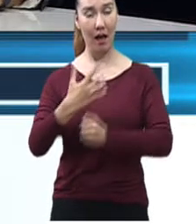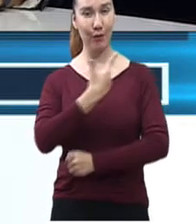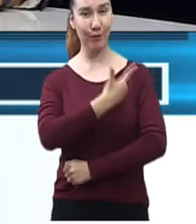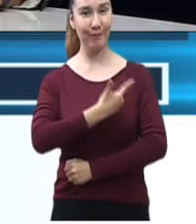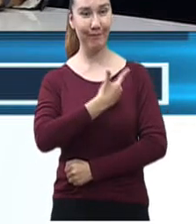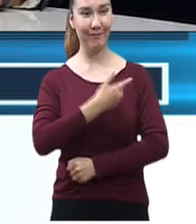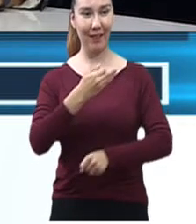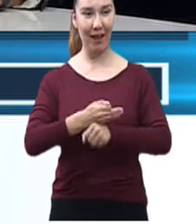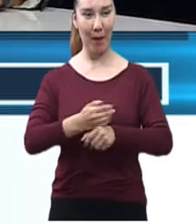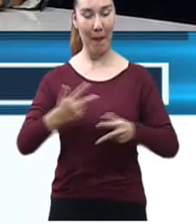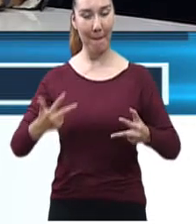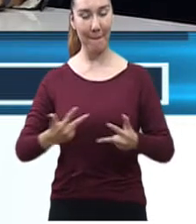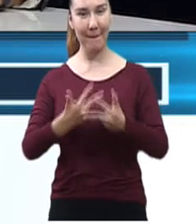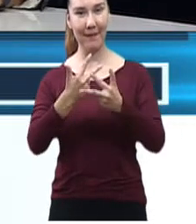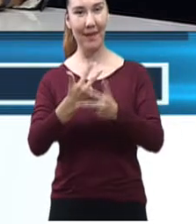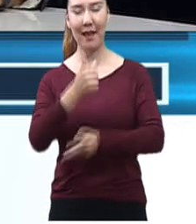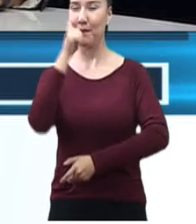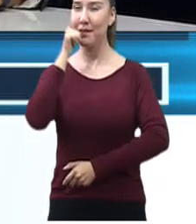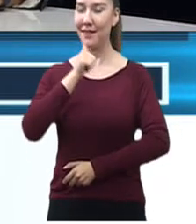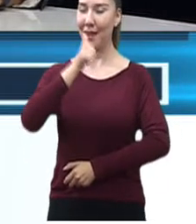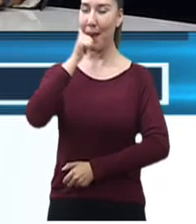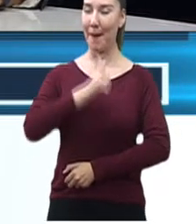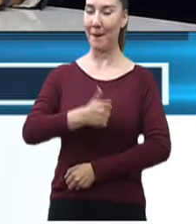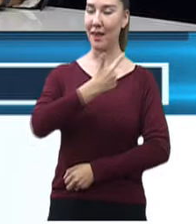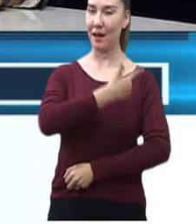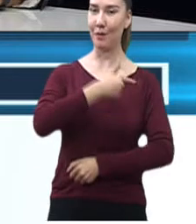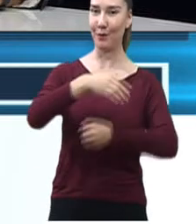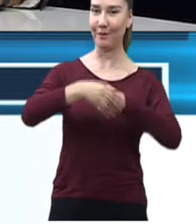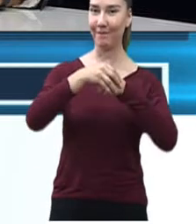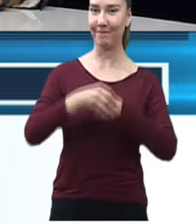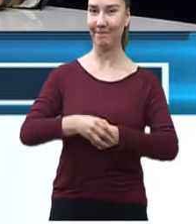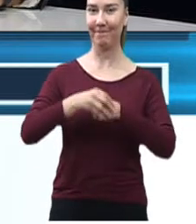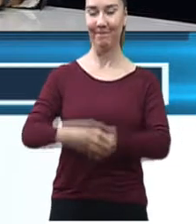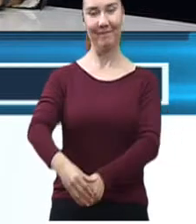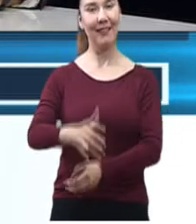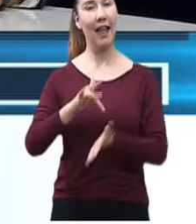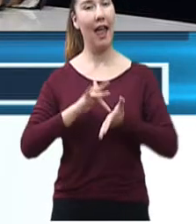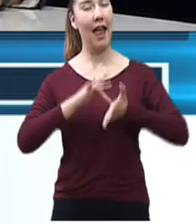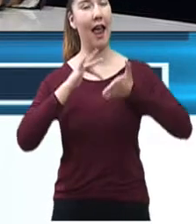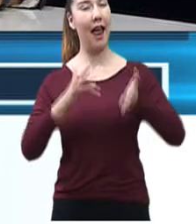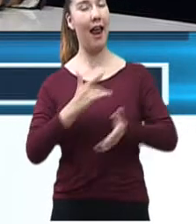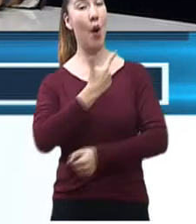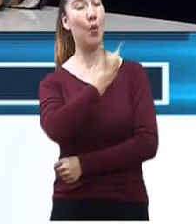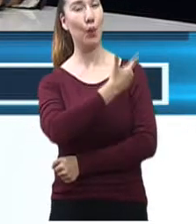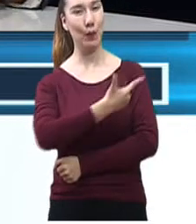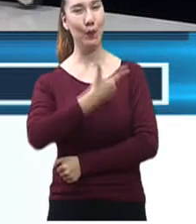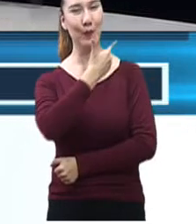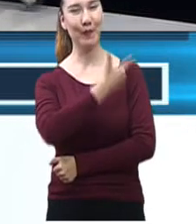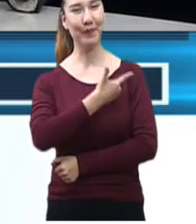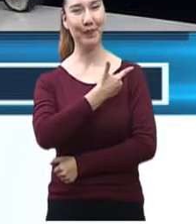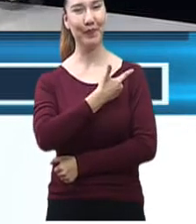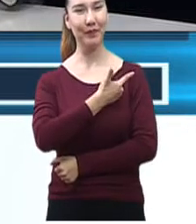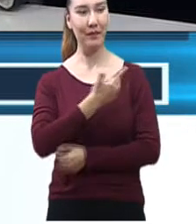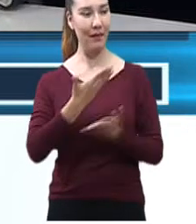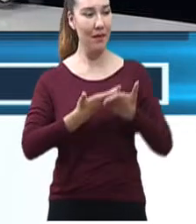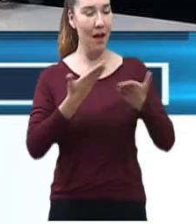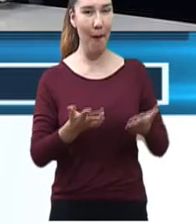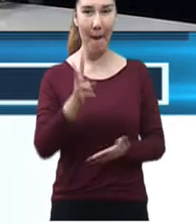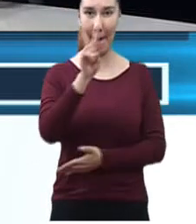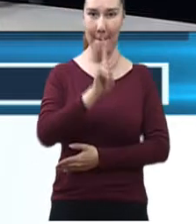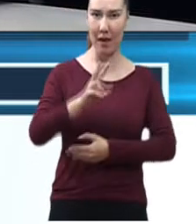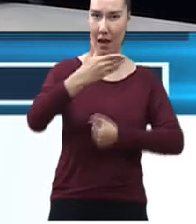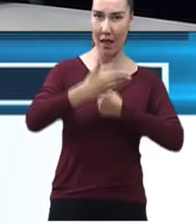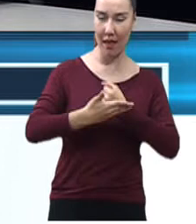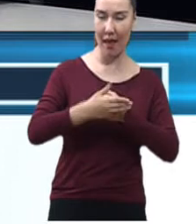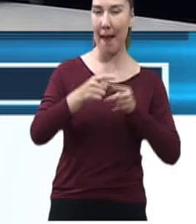una videollamada, pero siempre muy gustosa de saludarlos. Gracias, presidenta. Un gusto estar en este viernes, fin de semana,